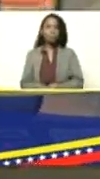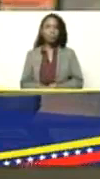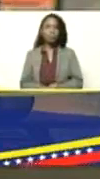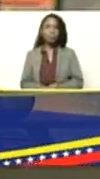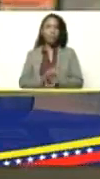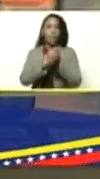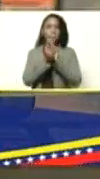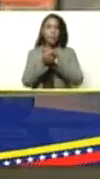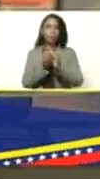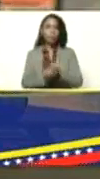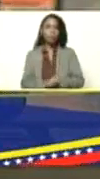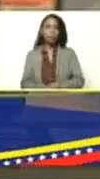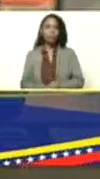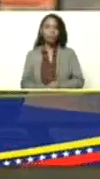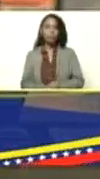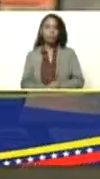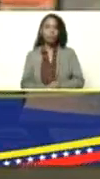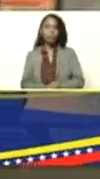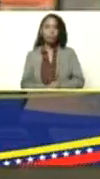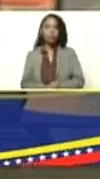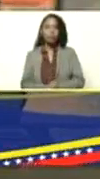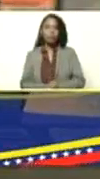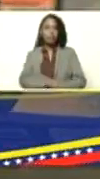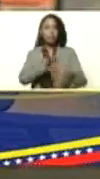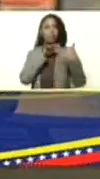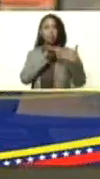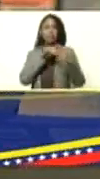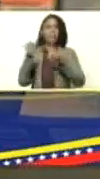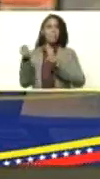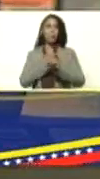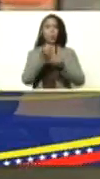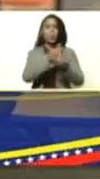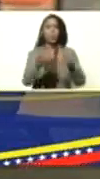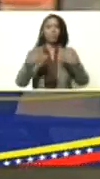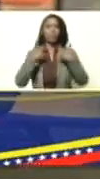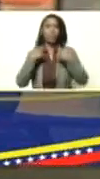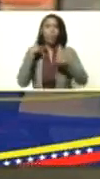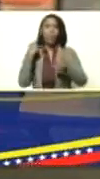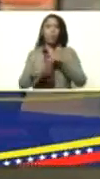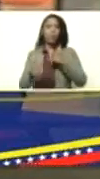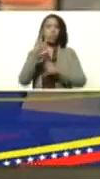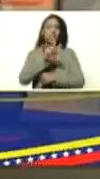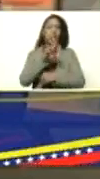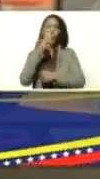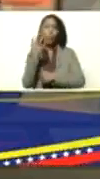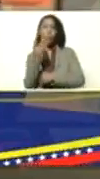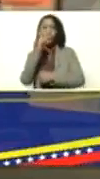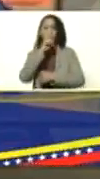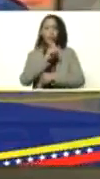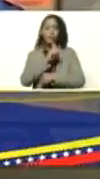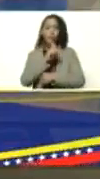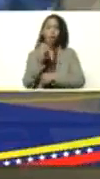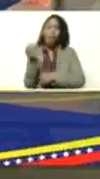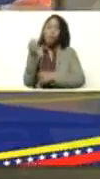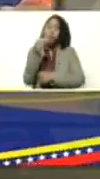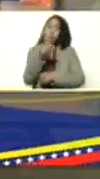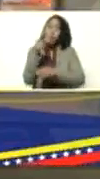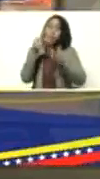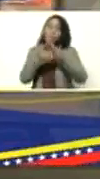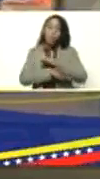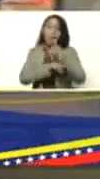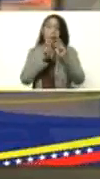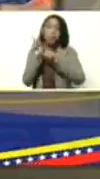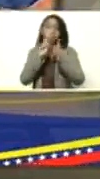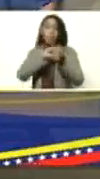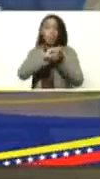cambió las agresiones que sufrimos en los últimos 3, 4 años además profundizaron esos